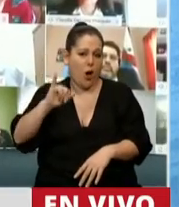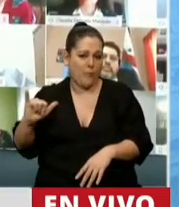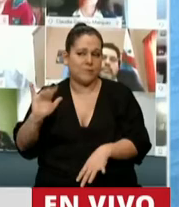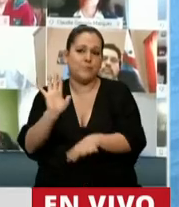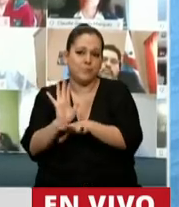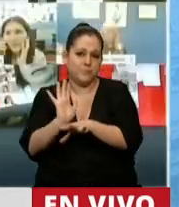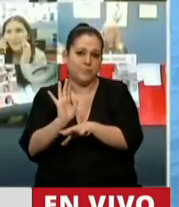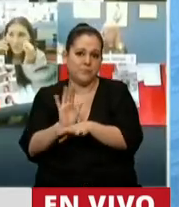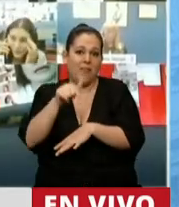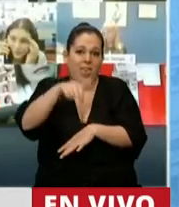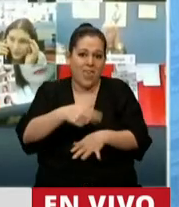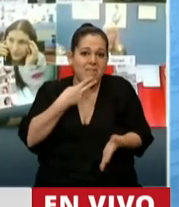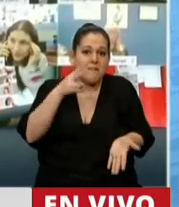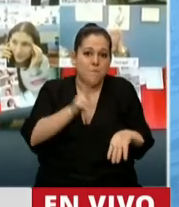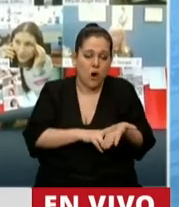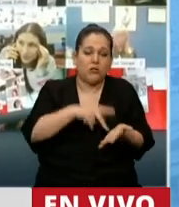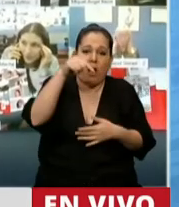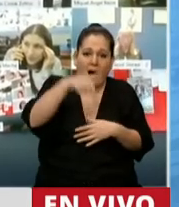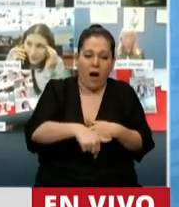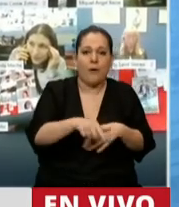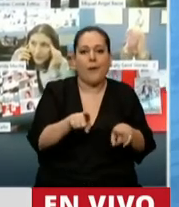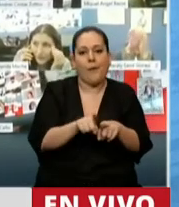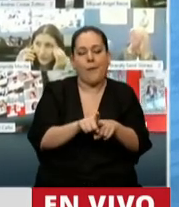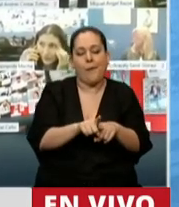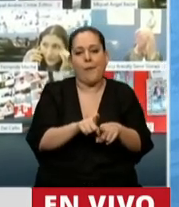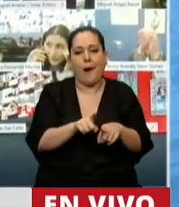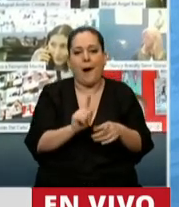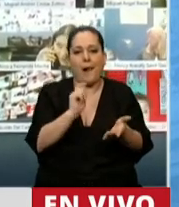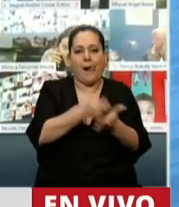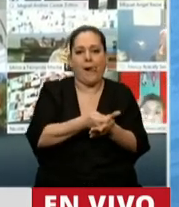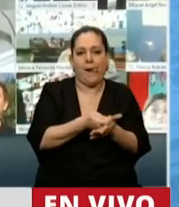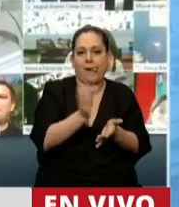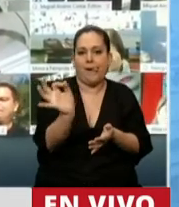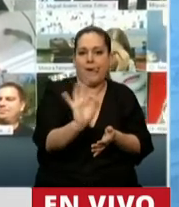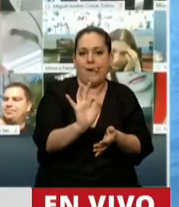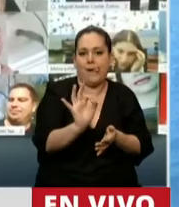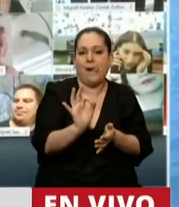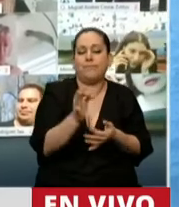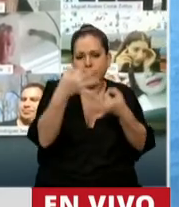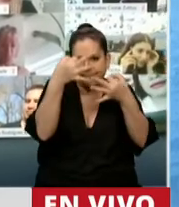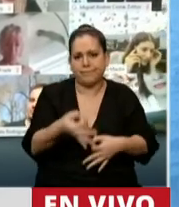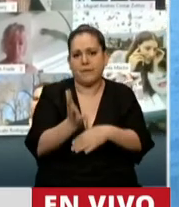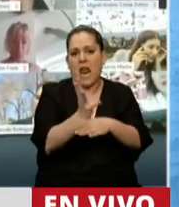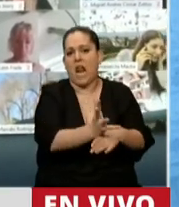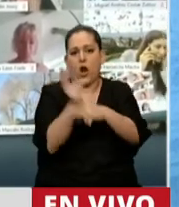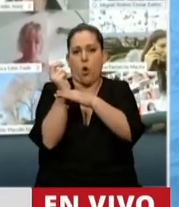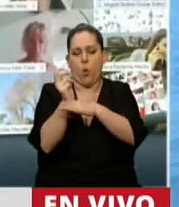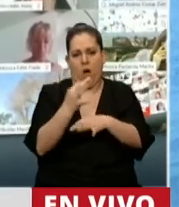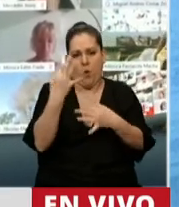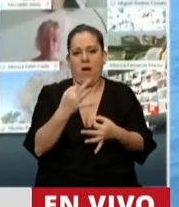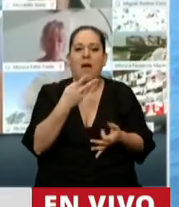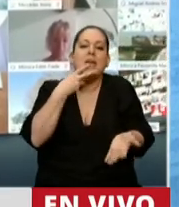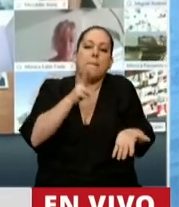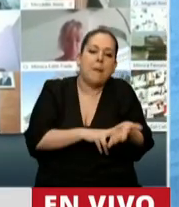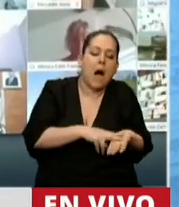donde este impuesto que no evadía, que se robaba, porque otra cosa es evadir, evadir es no pagar lo